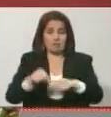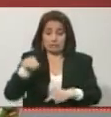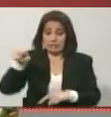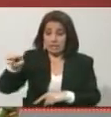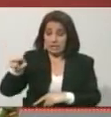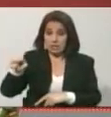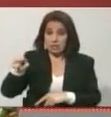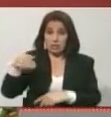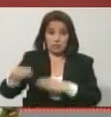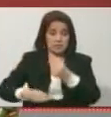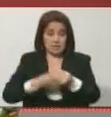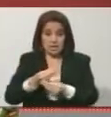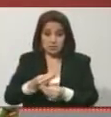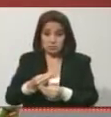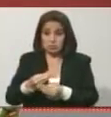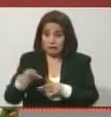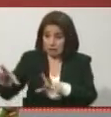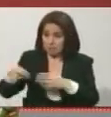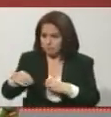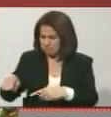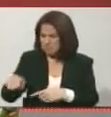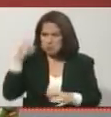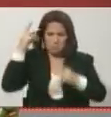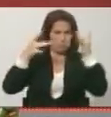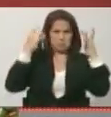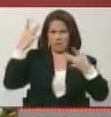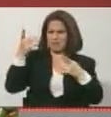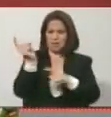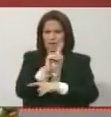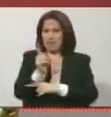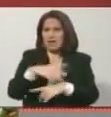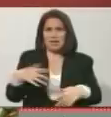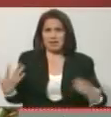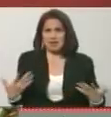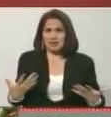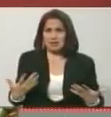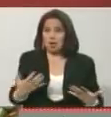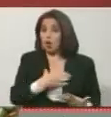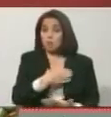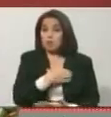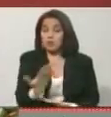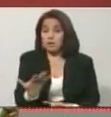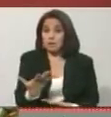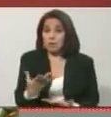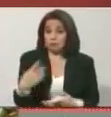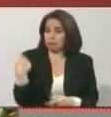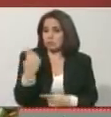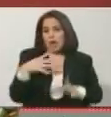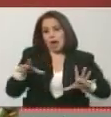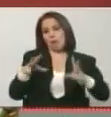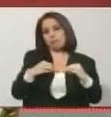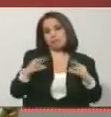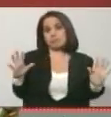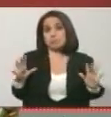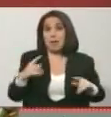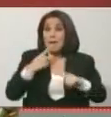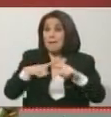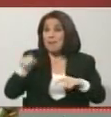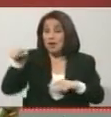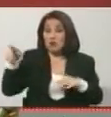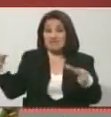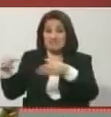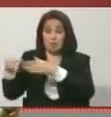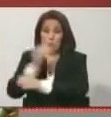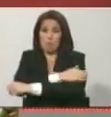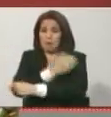hecho eso, ¿qué podíamos hacer nosotros? ¿Qué íbamos a inventar? No podíamos nada, aceptarlos. Pero no, su soberbia es demasiado grande,